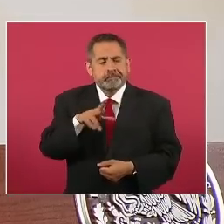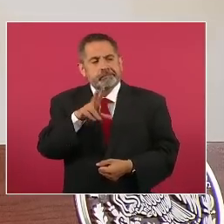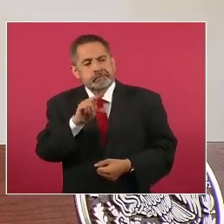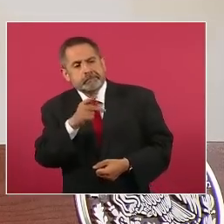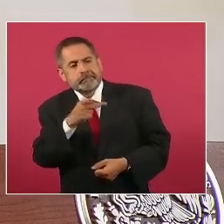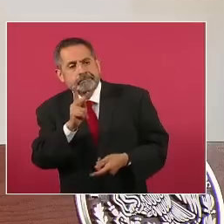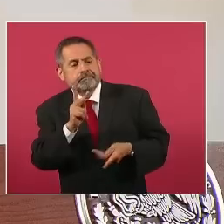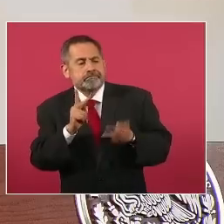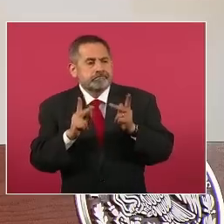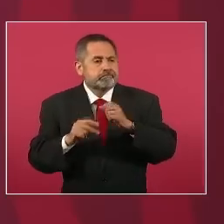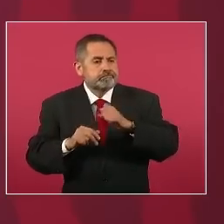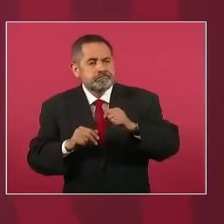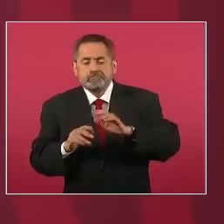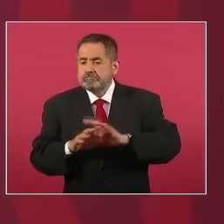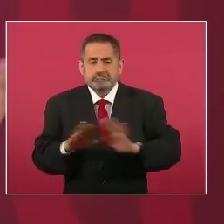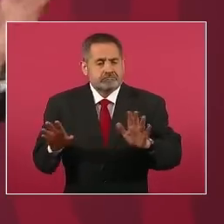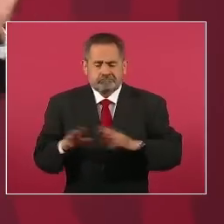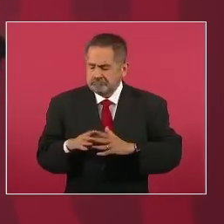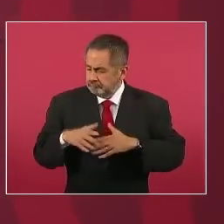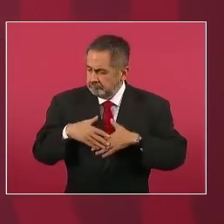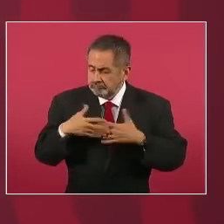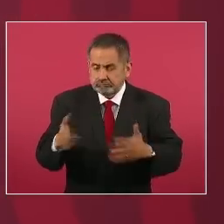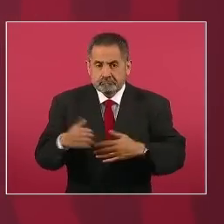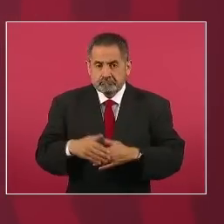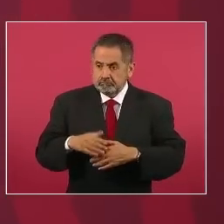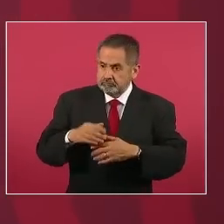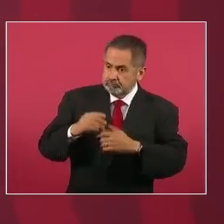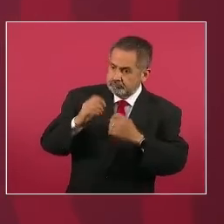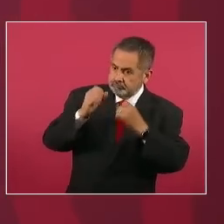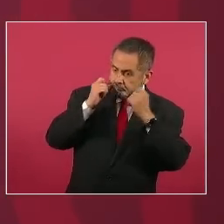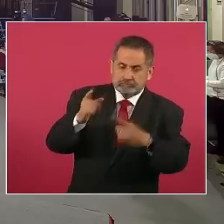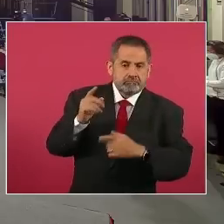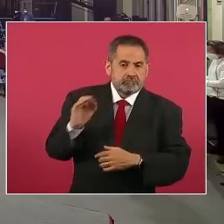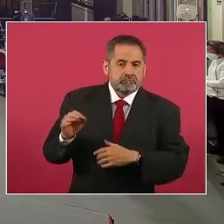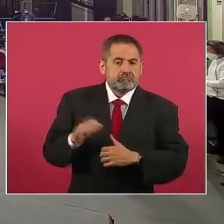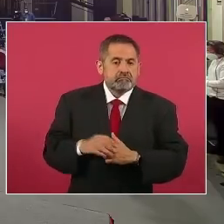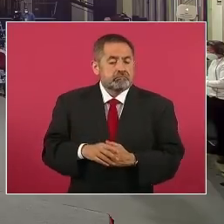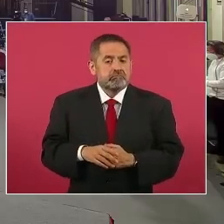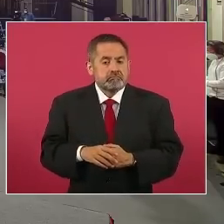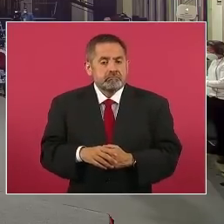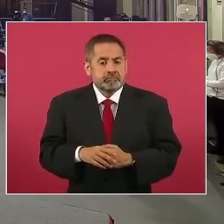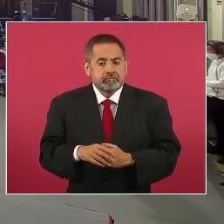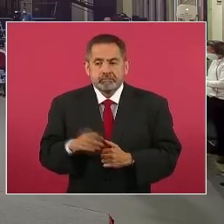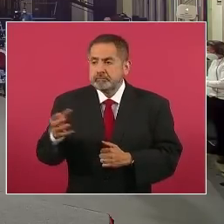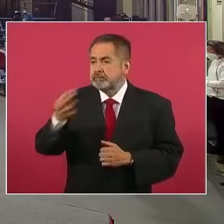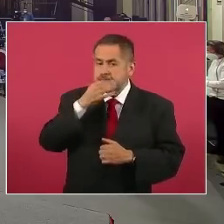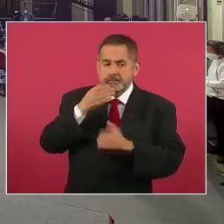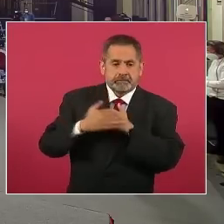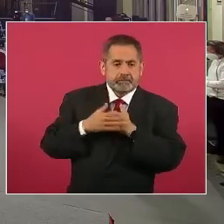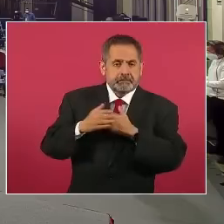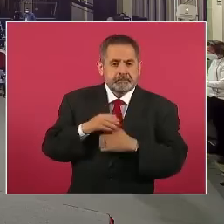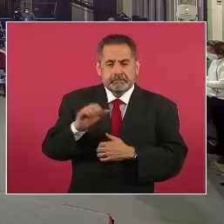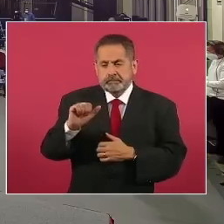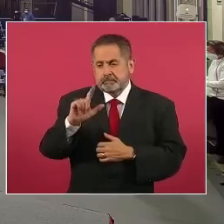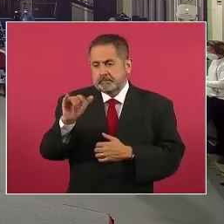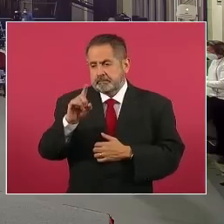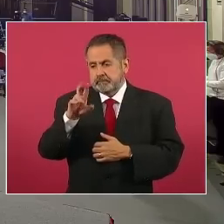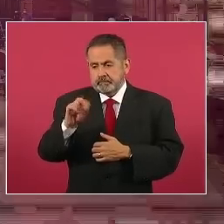y lo tiraron desde los aviones que despegaban de las bases de guerrero en el mar de Acapulco güey